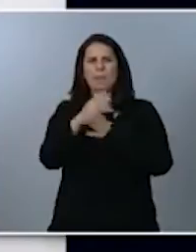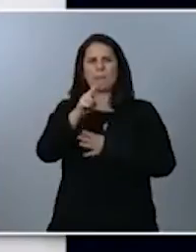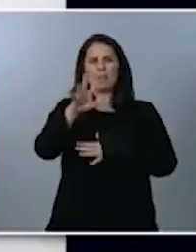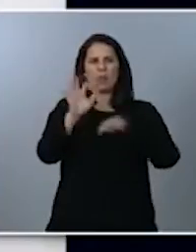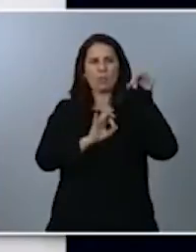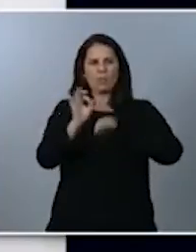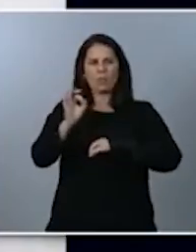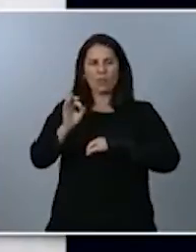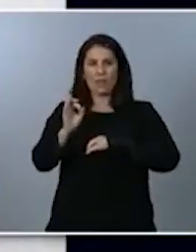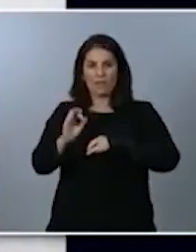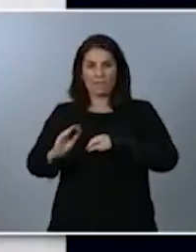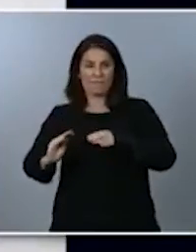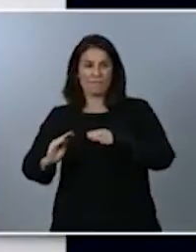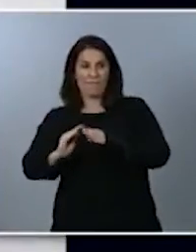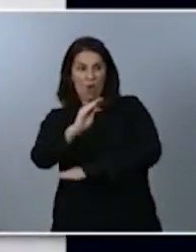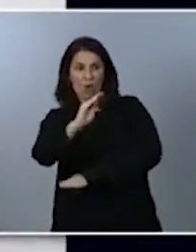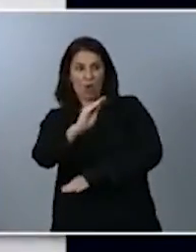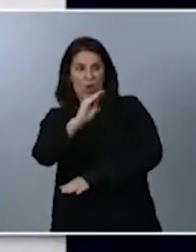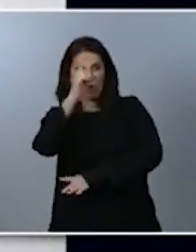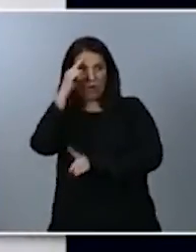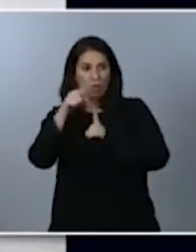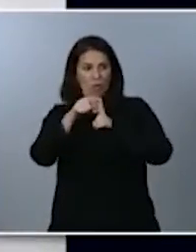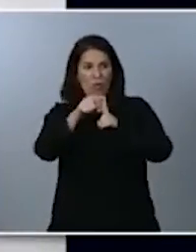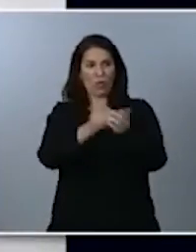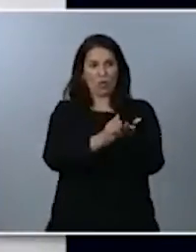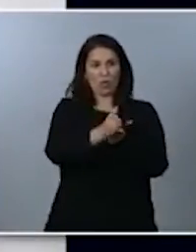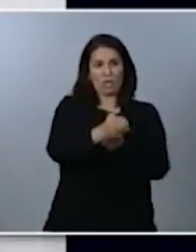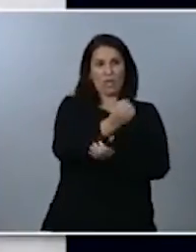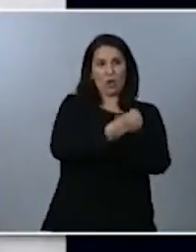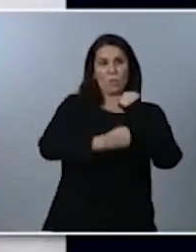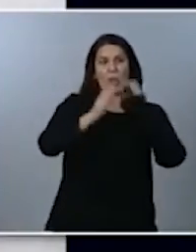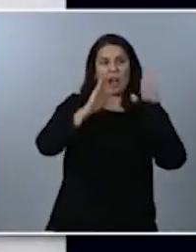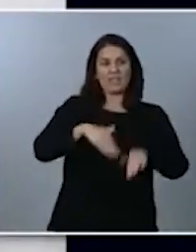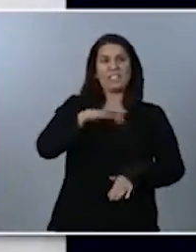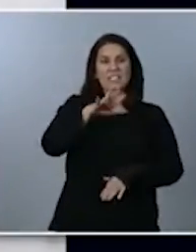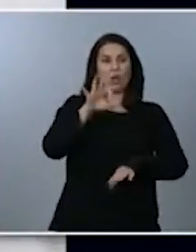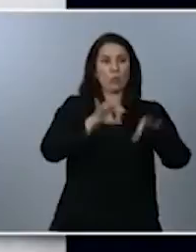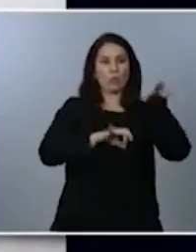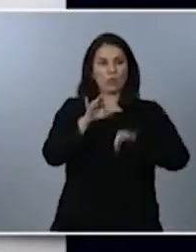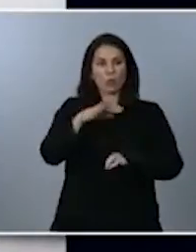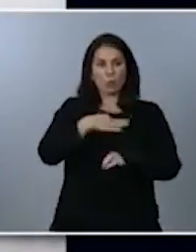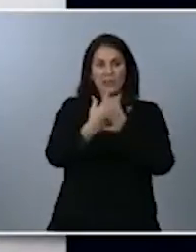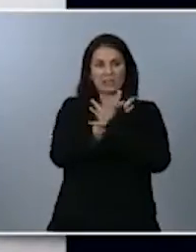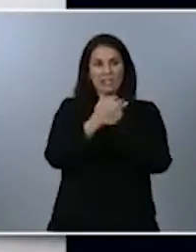fueran a dicha rama económica y finalmente se quedan en un 5% si nos puede aclarar un poco. Gracias.